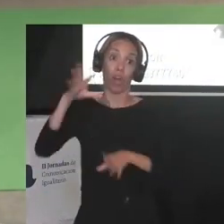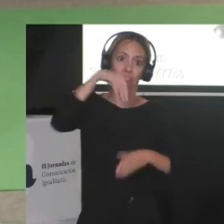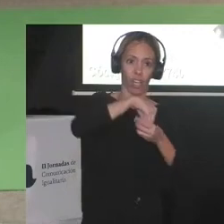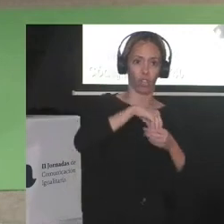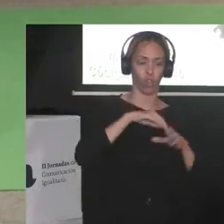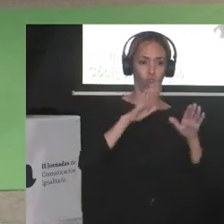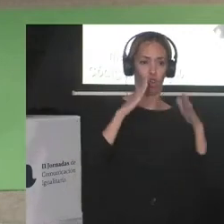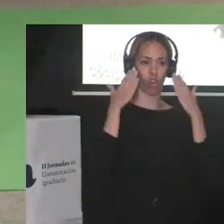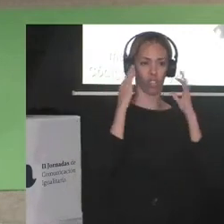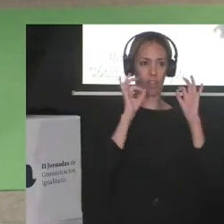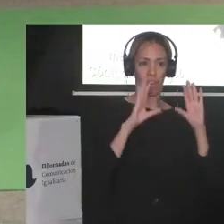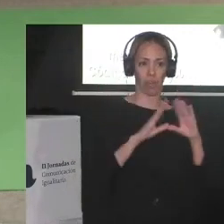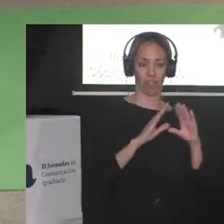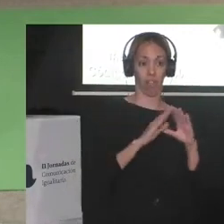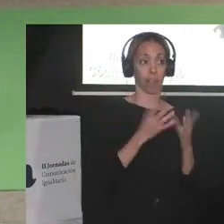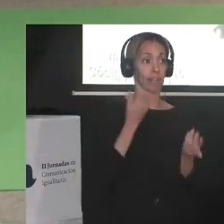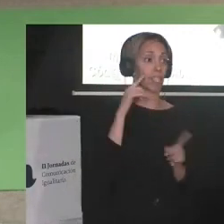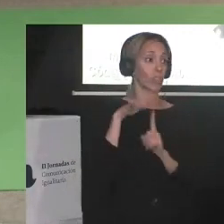Cositas que pasan.